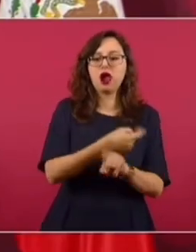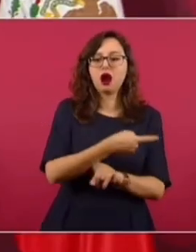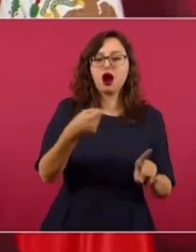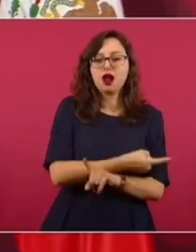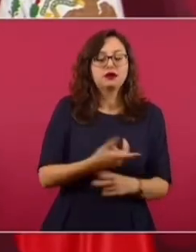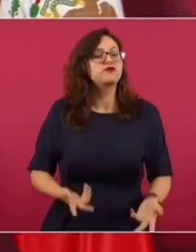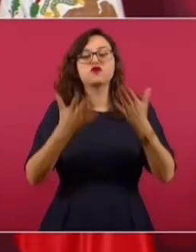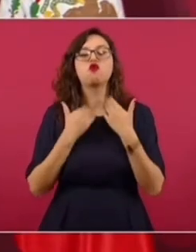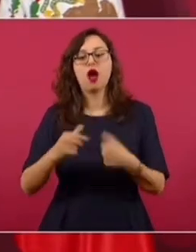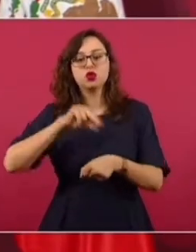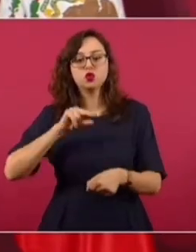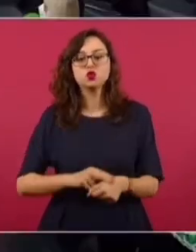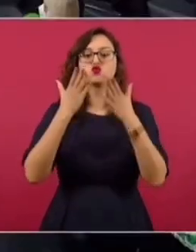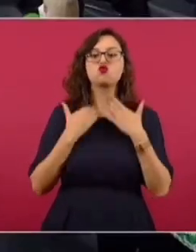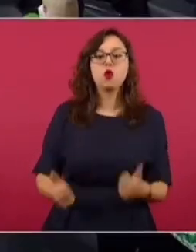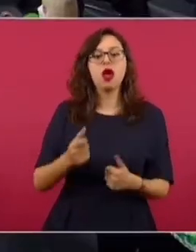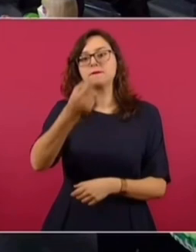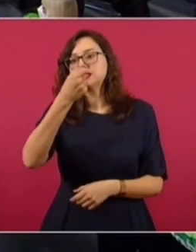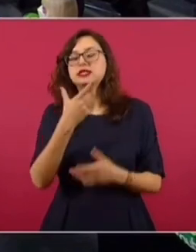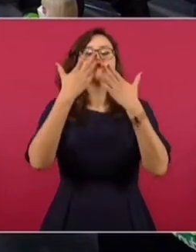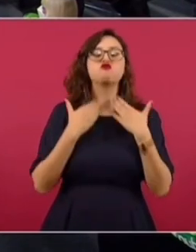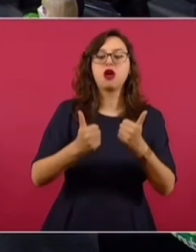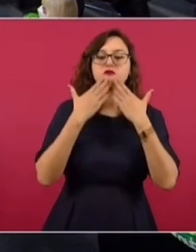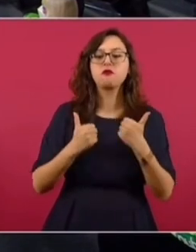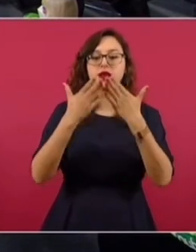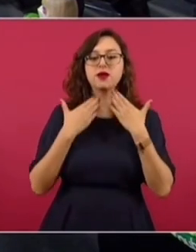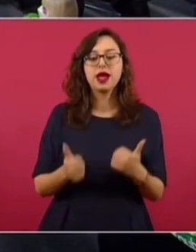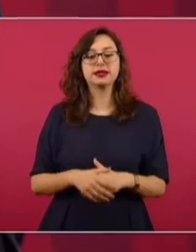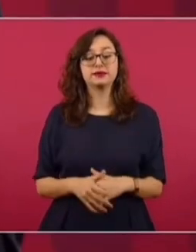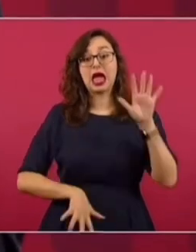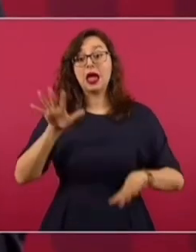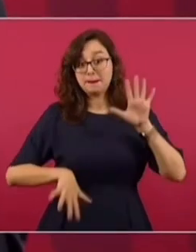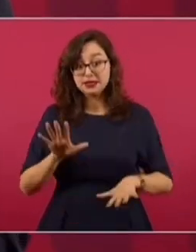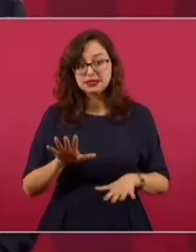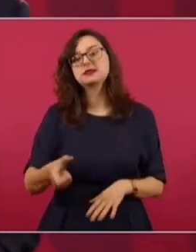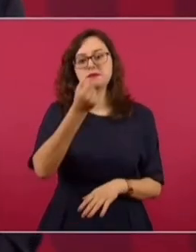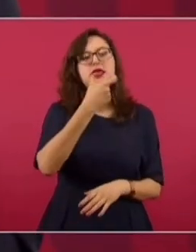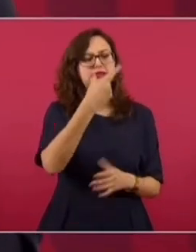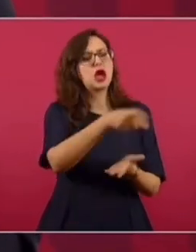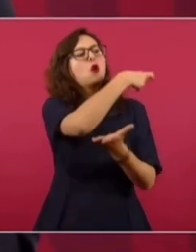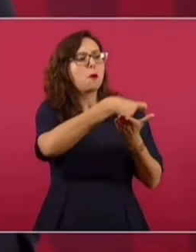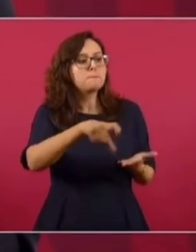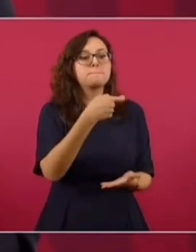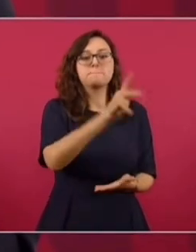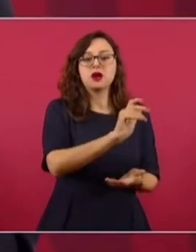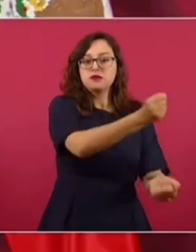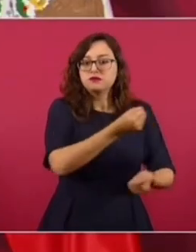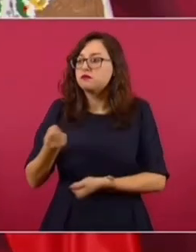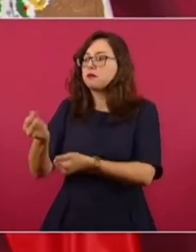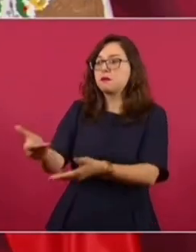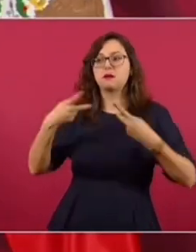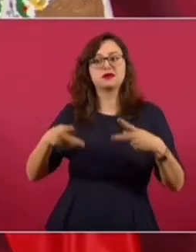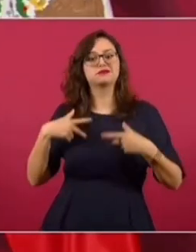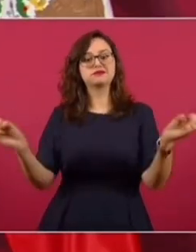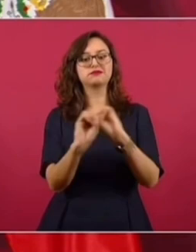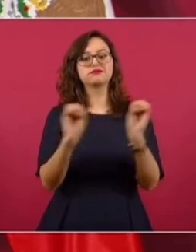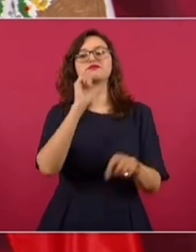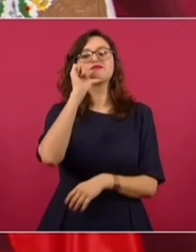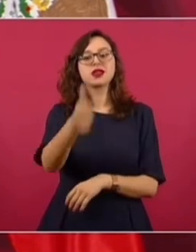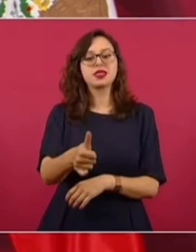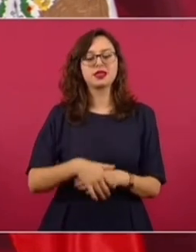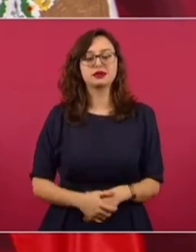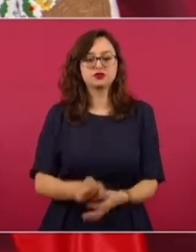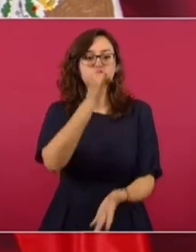Y no había médicos y no había especialistas y no había medicinas. Incluso se compraban las medicinas, pero no llegaban. Y el negocio lo tenían